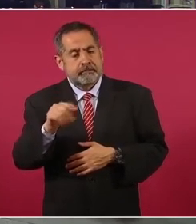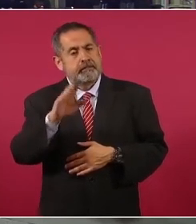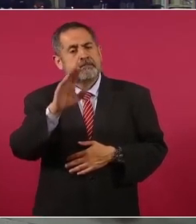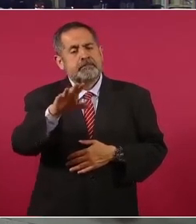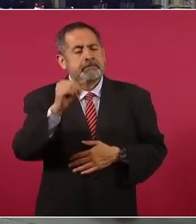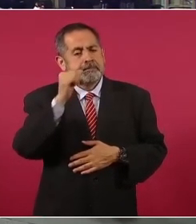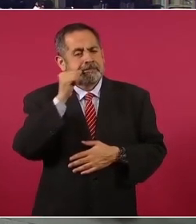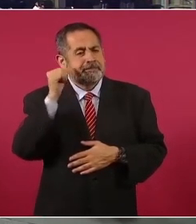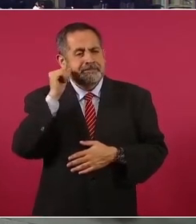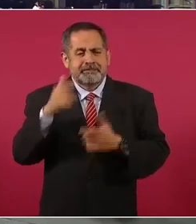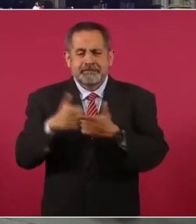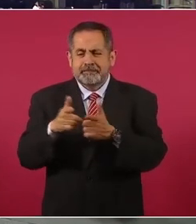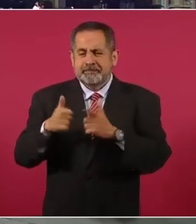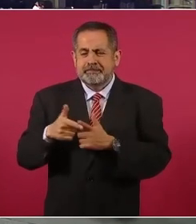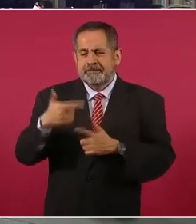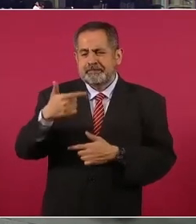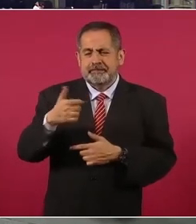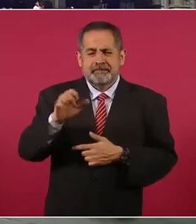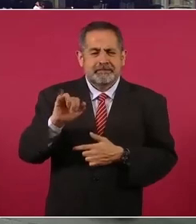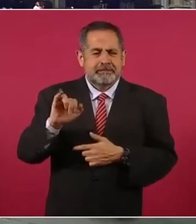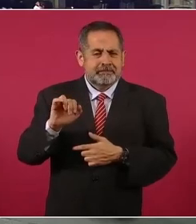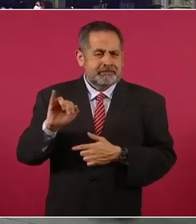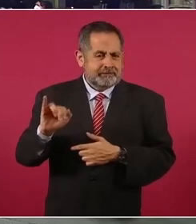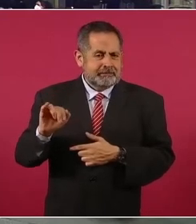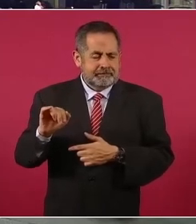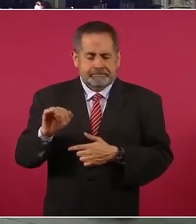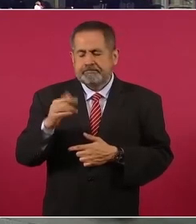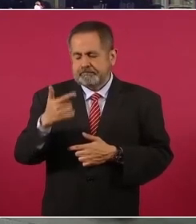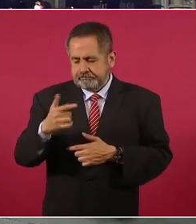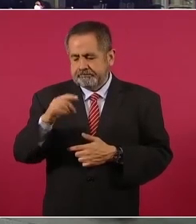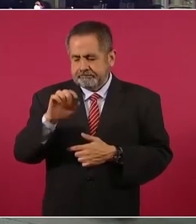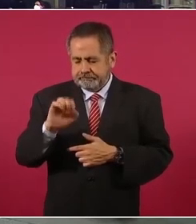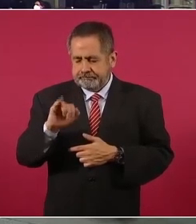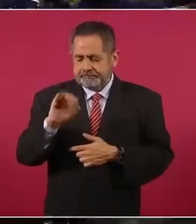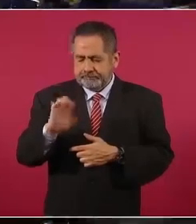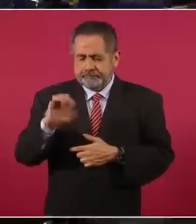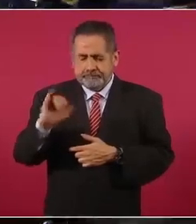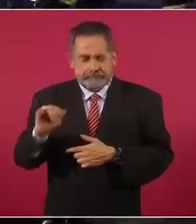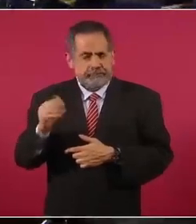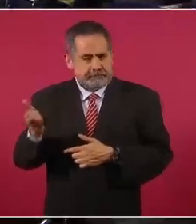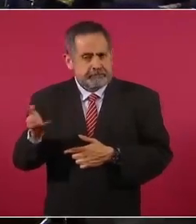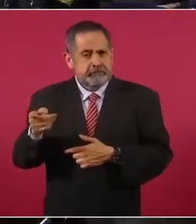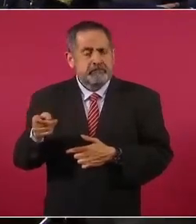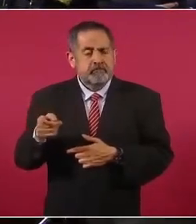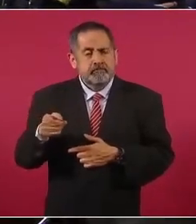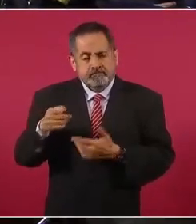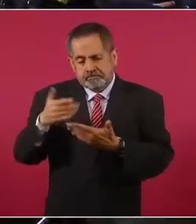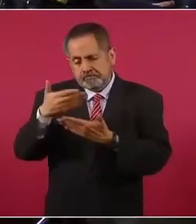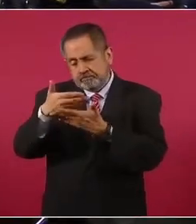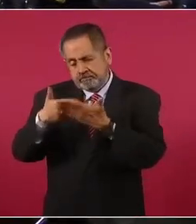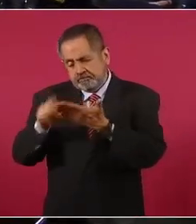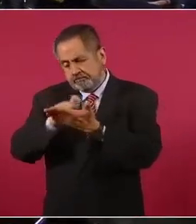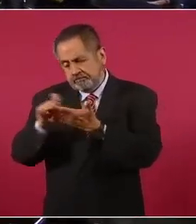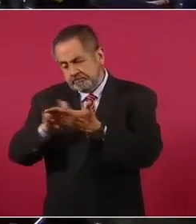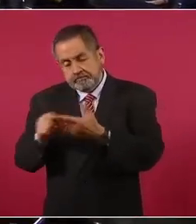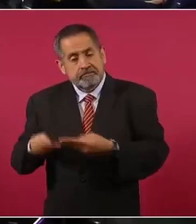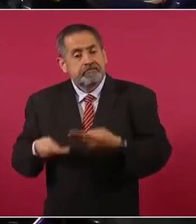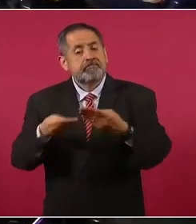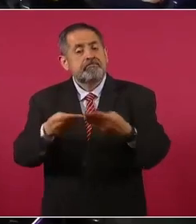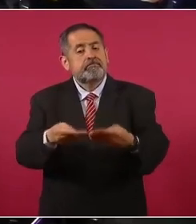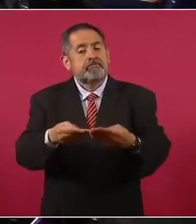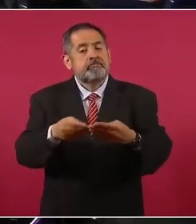el GIEI presentó su valoración de la